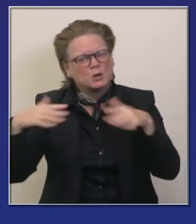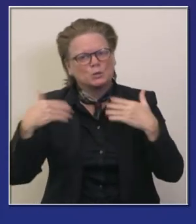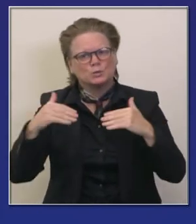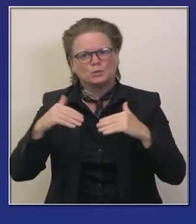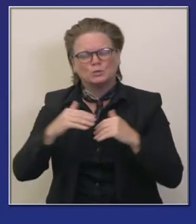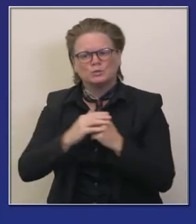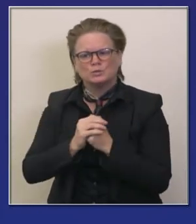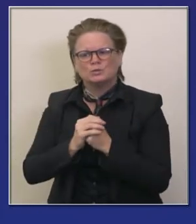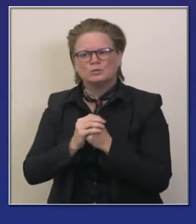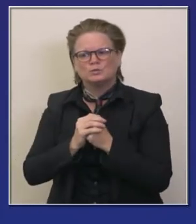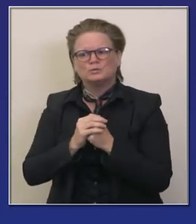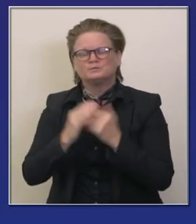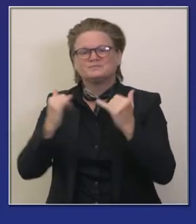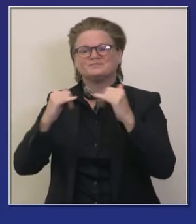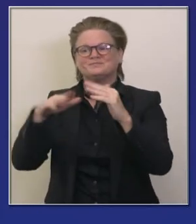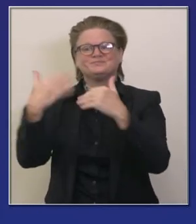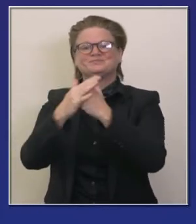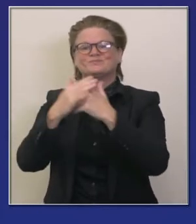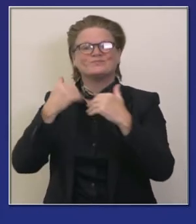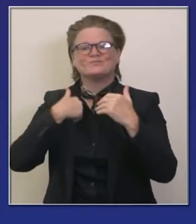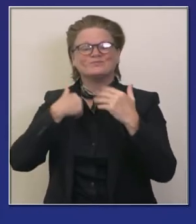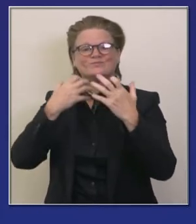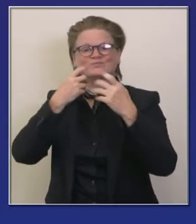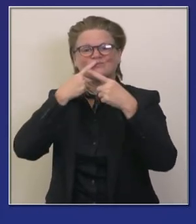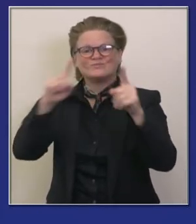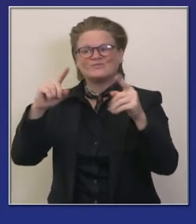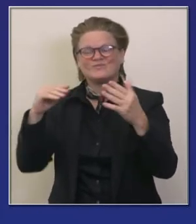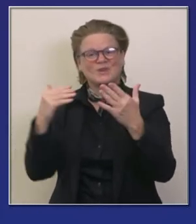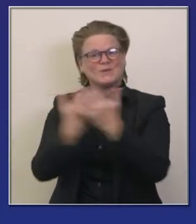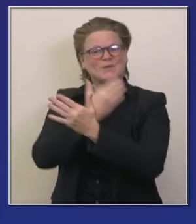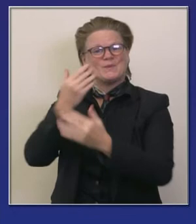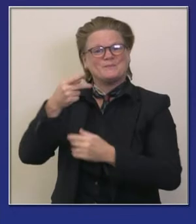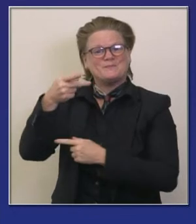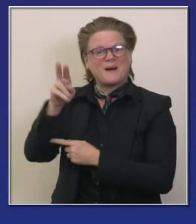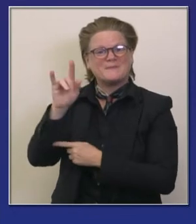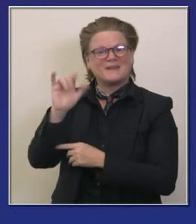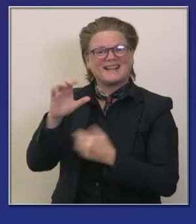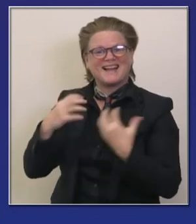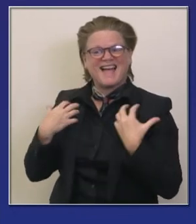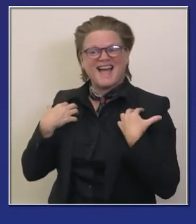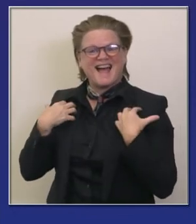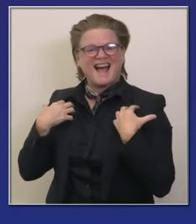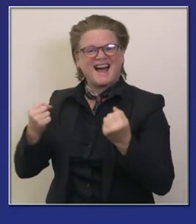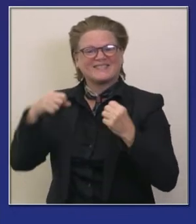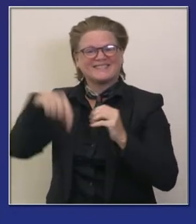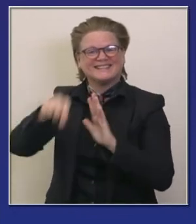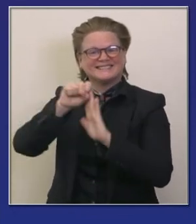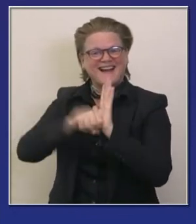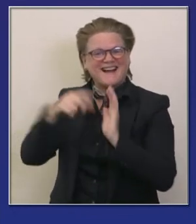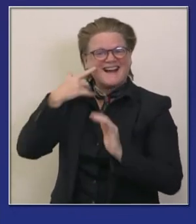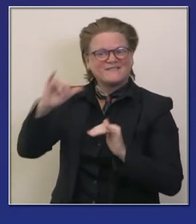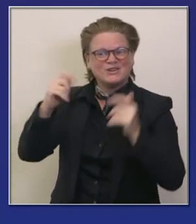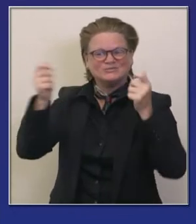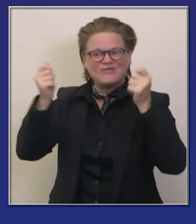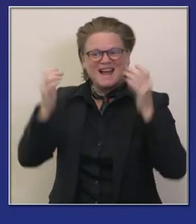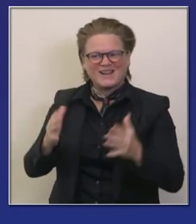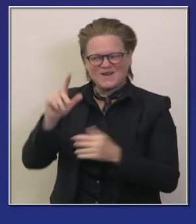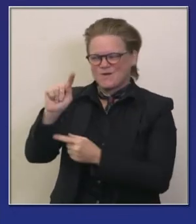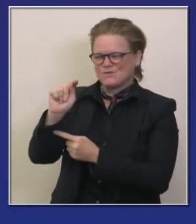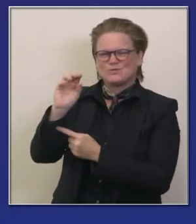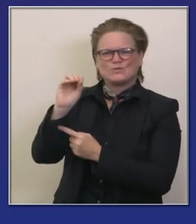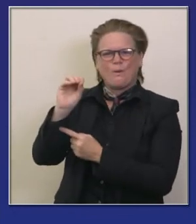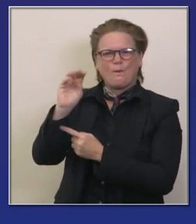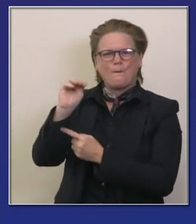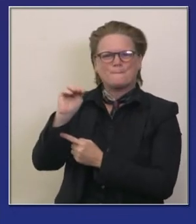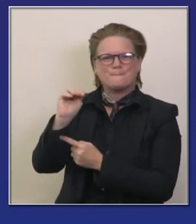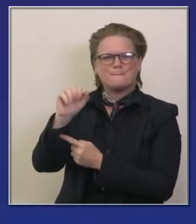tomás aragón que es el nuevo funcionario de salubridad pública en el estado de california estoy anunciando